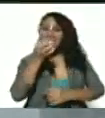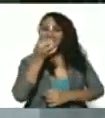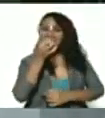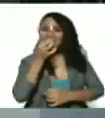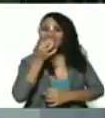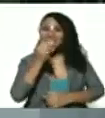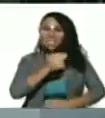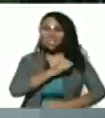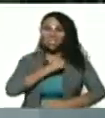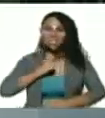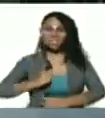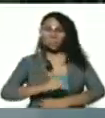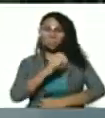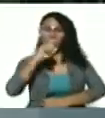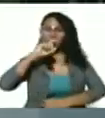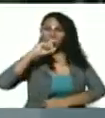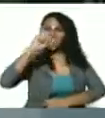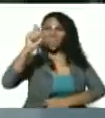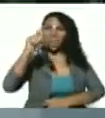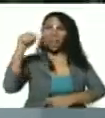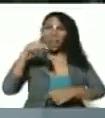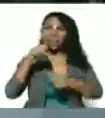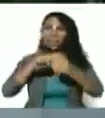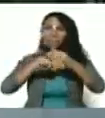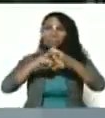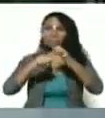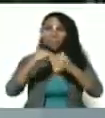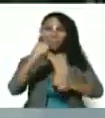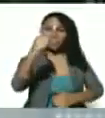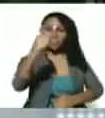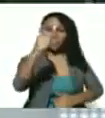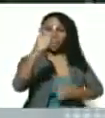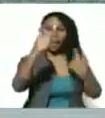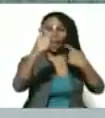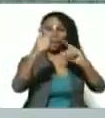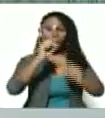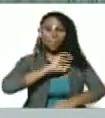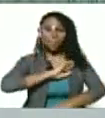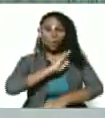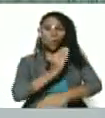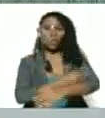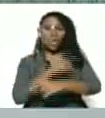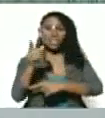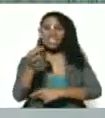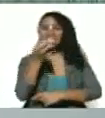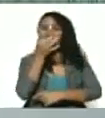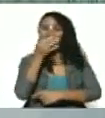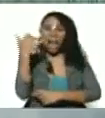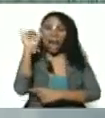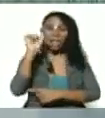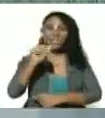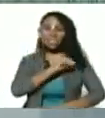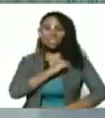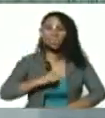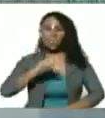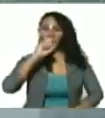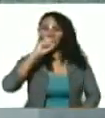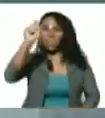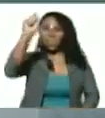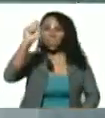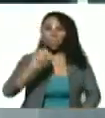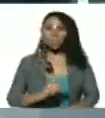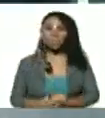superbigote. Aquí está. Este anillo tiene poderes. Este anillo verde tiene poderes de superbigote.